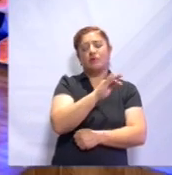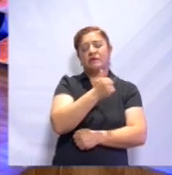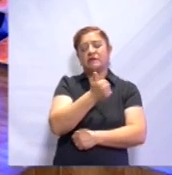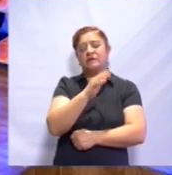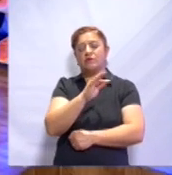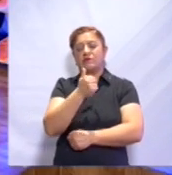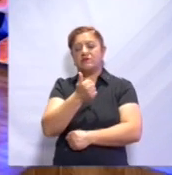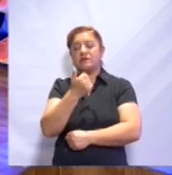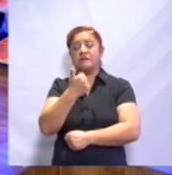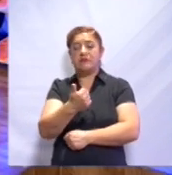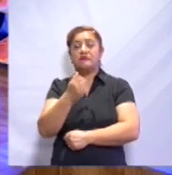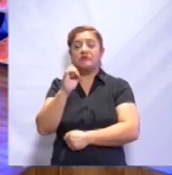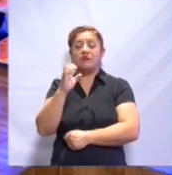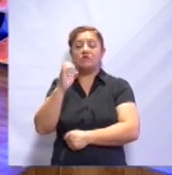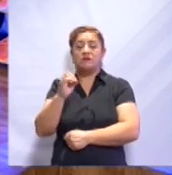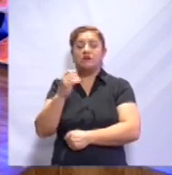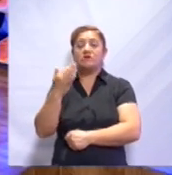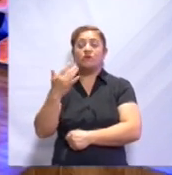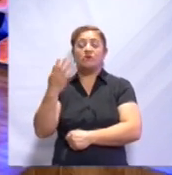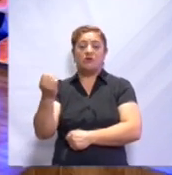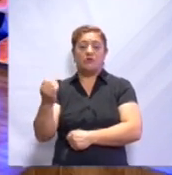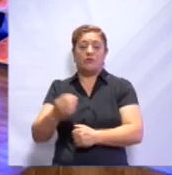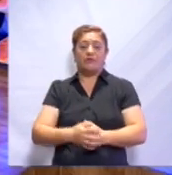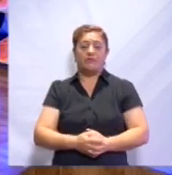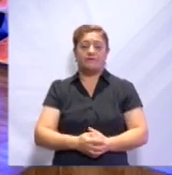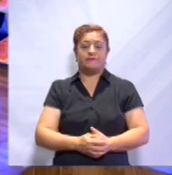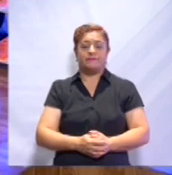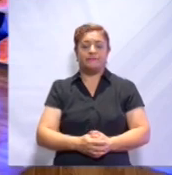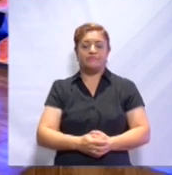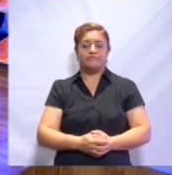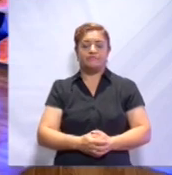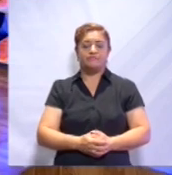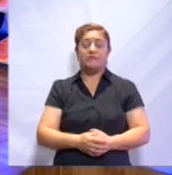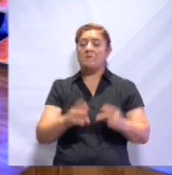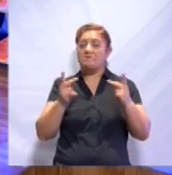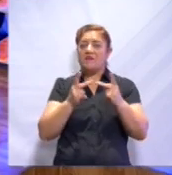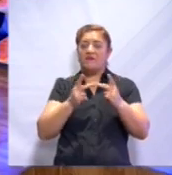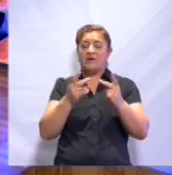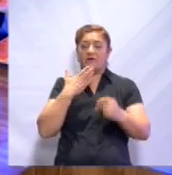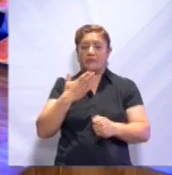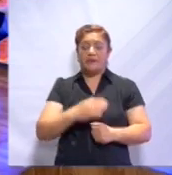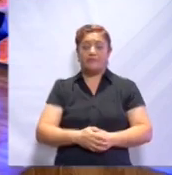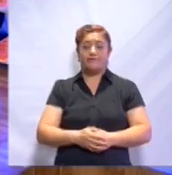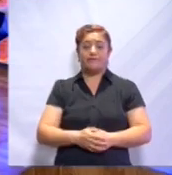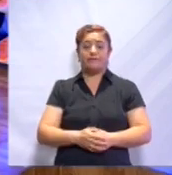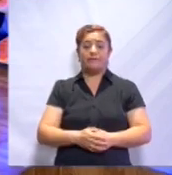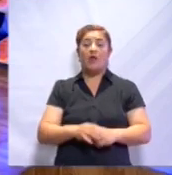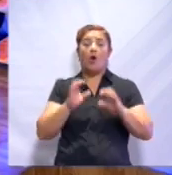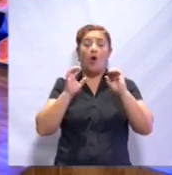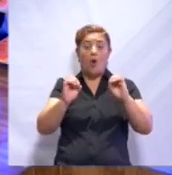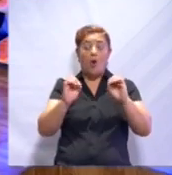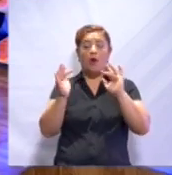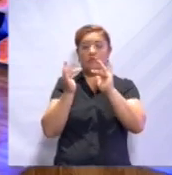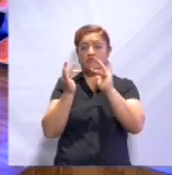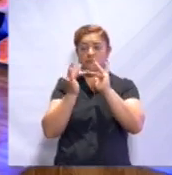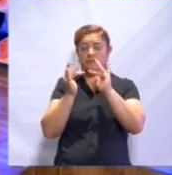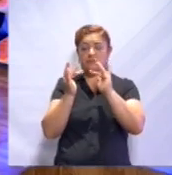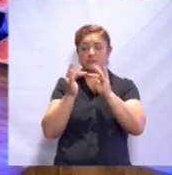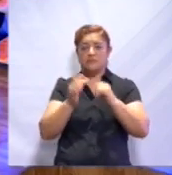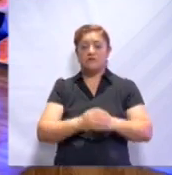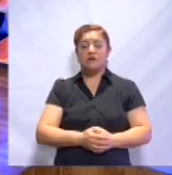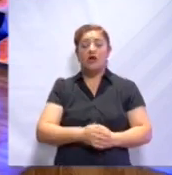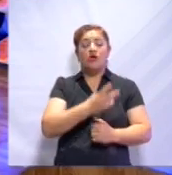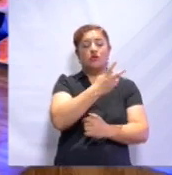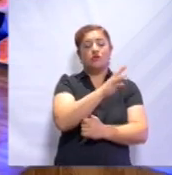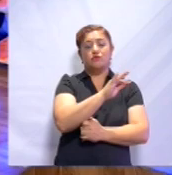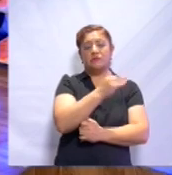-466-0059. Perfecto, ¿sí? Entonces, y si no, por medio de las redes sociales, ponen